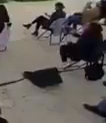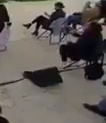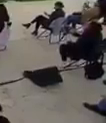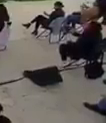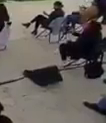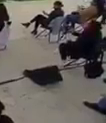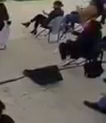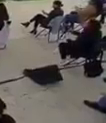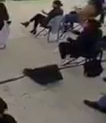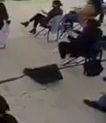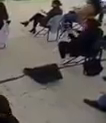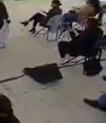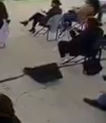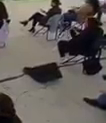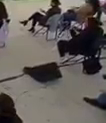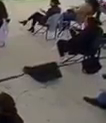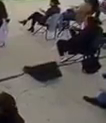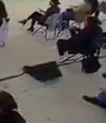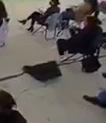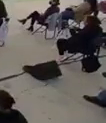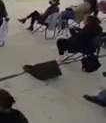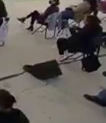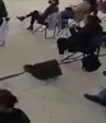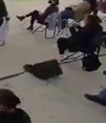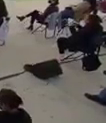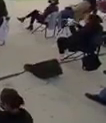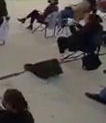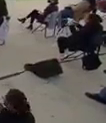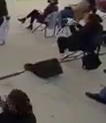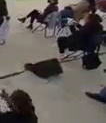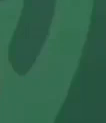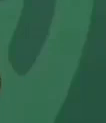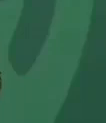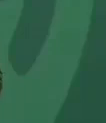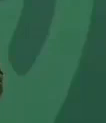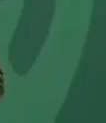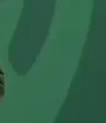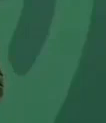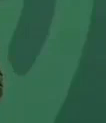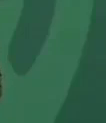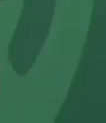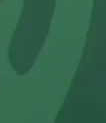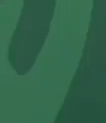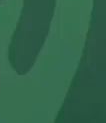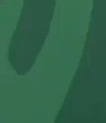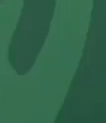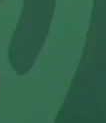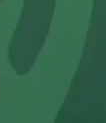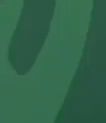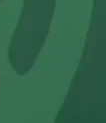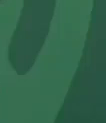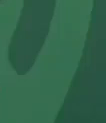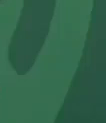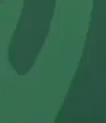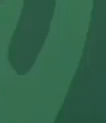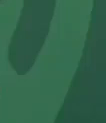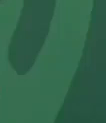Me da mucho gusto estar en Oaxaca, en este